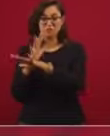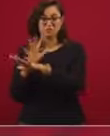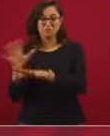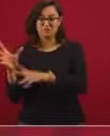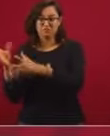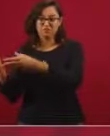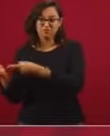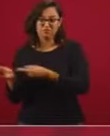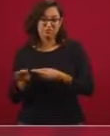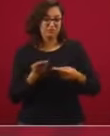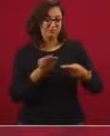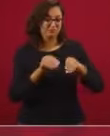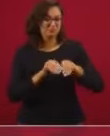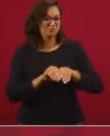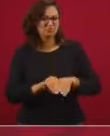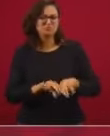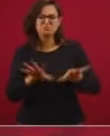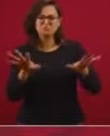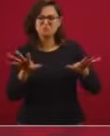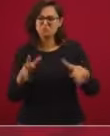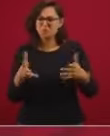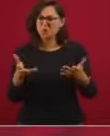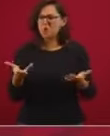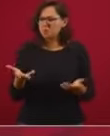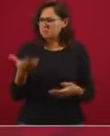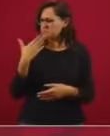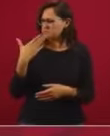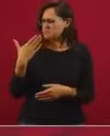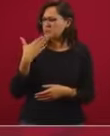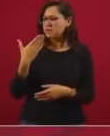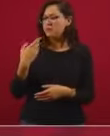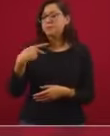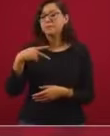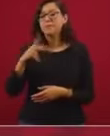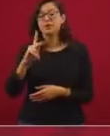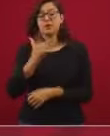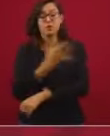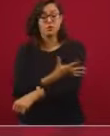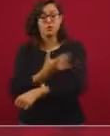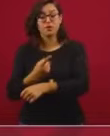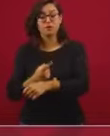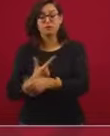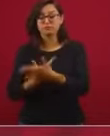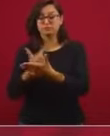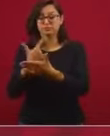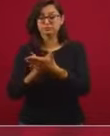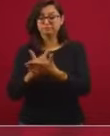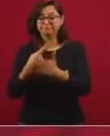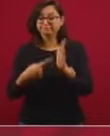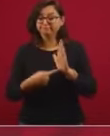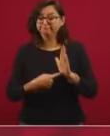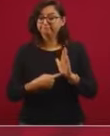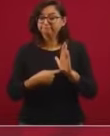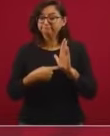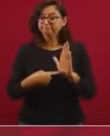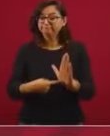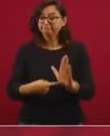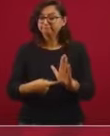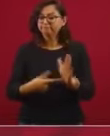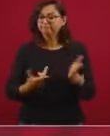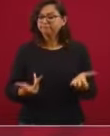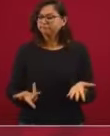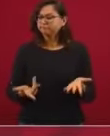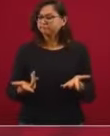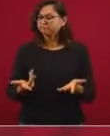que todos podamos transparentar los ingresos que